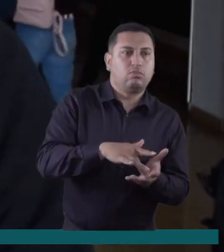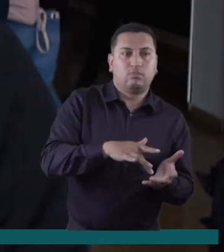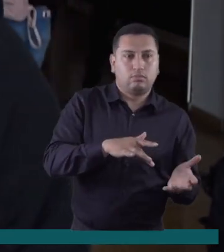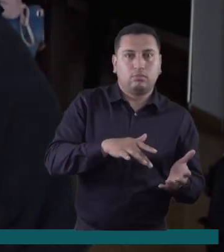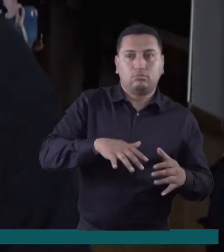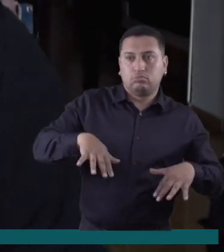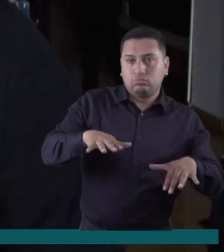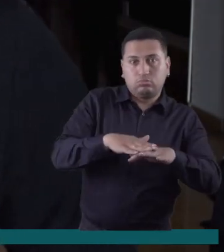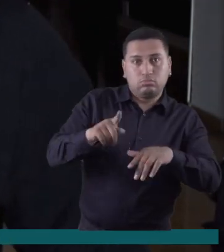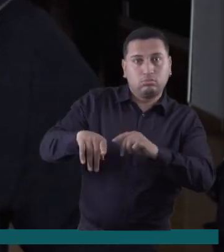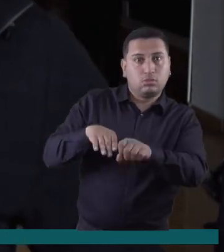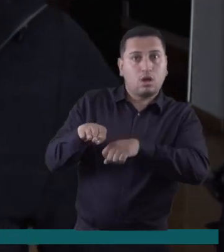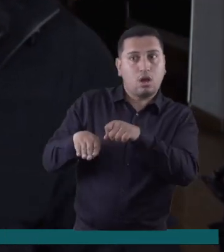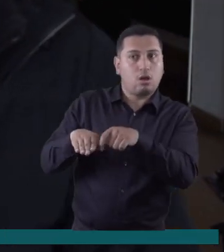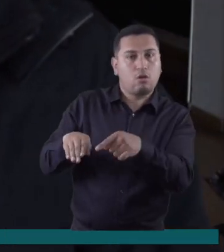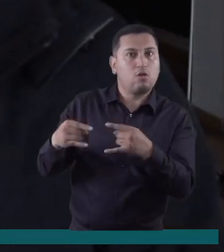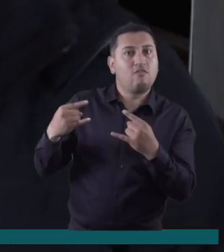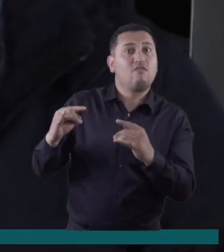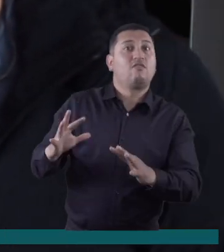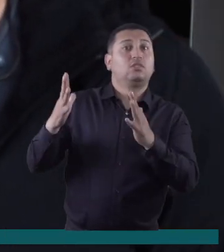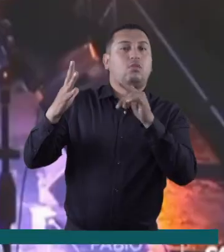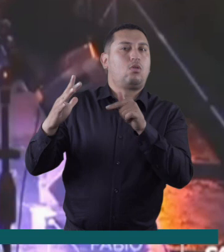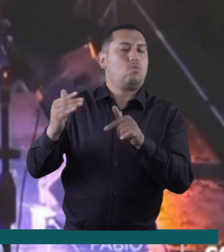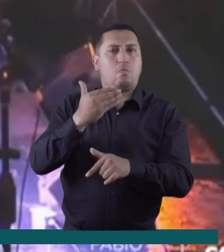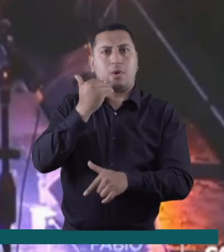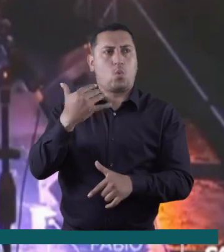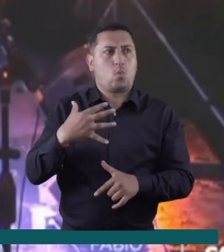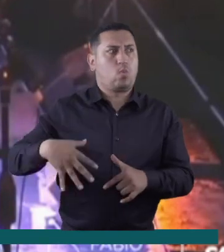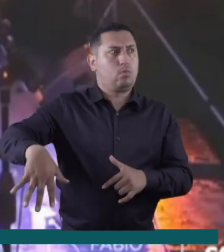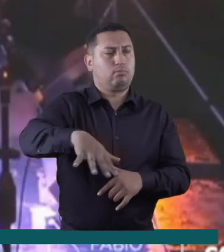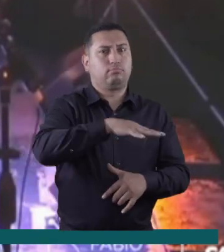el festival que hacen en Cajicá es uno de los mejores de la Sabana Norte.